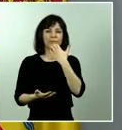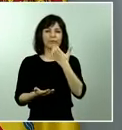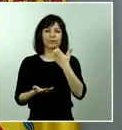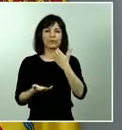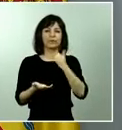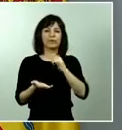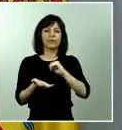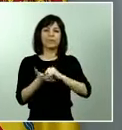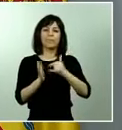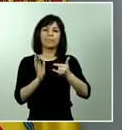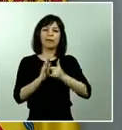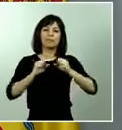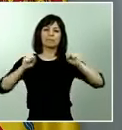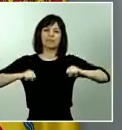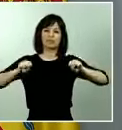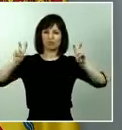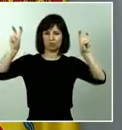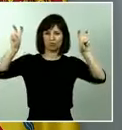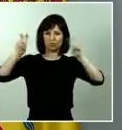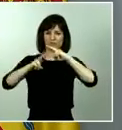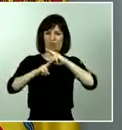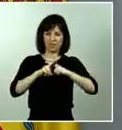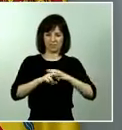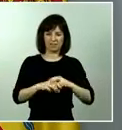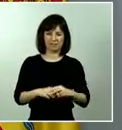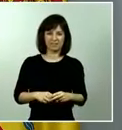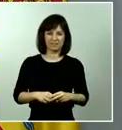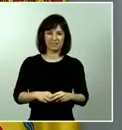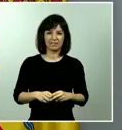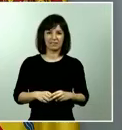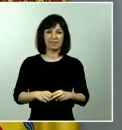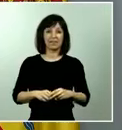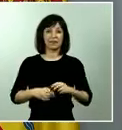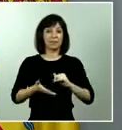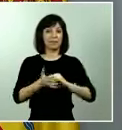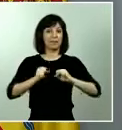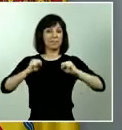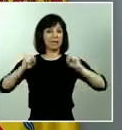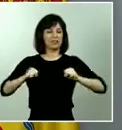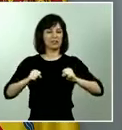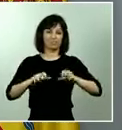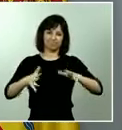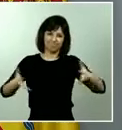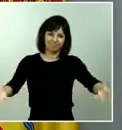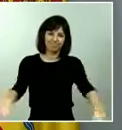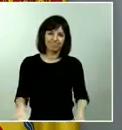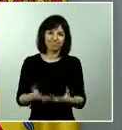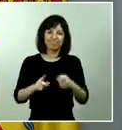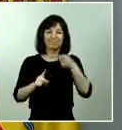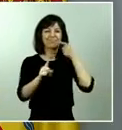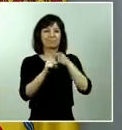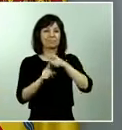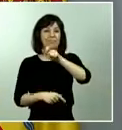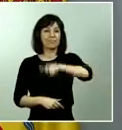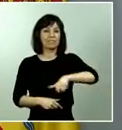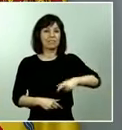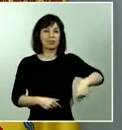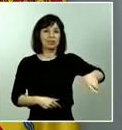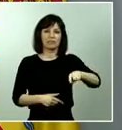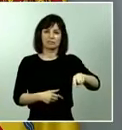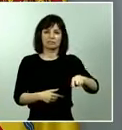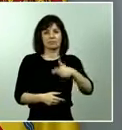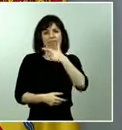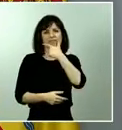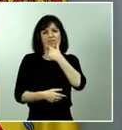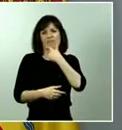activado, hemos promocionado el Plan Mayor, la protección de personas que evidentemente son más vulnerables a nuevas